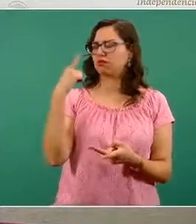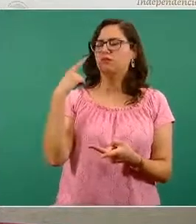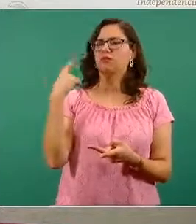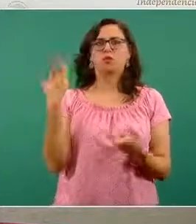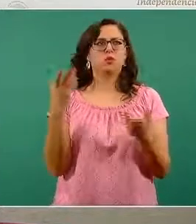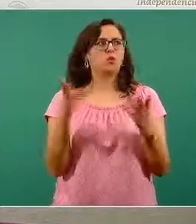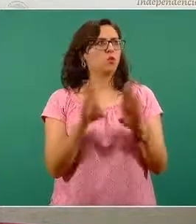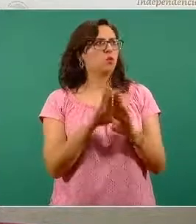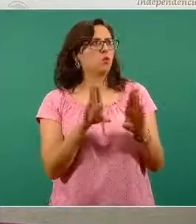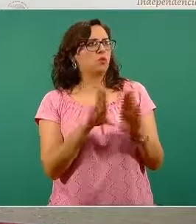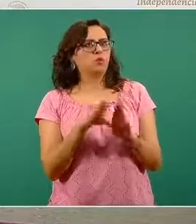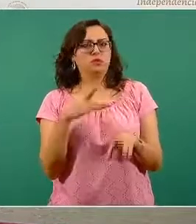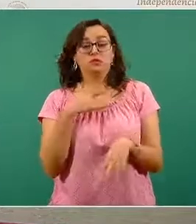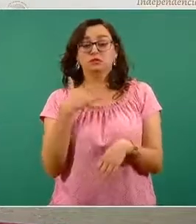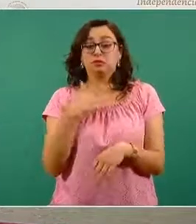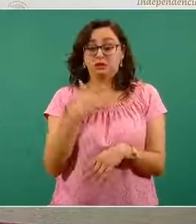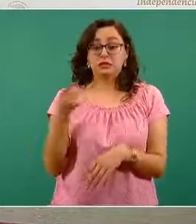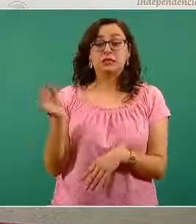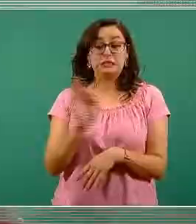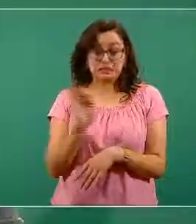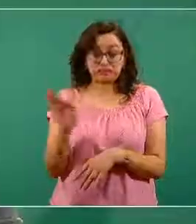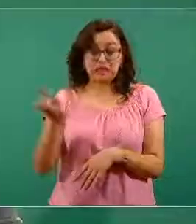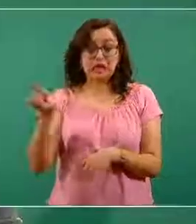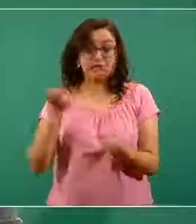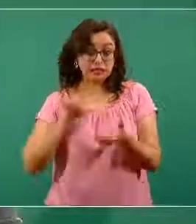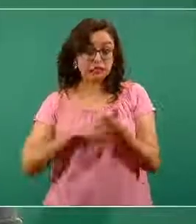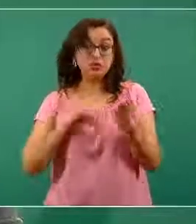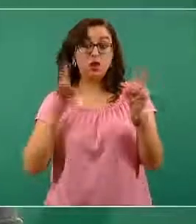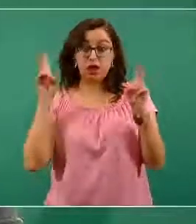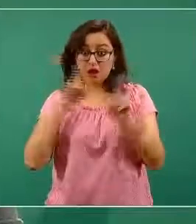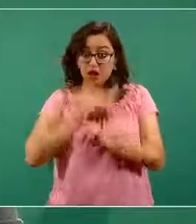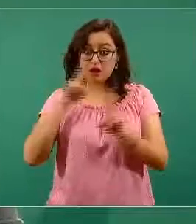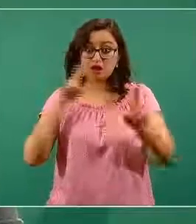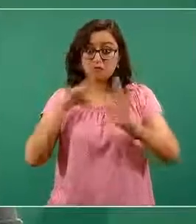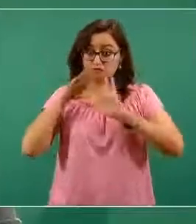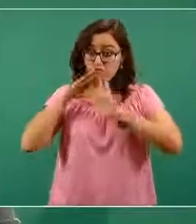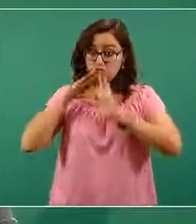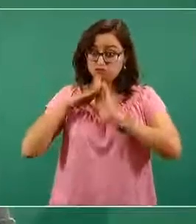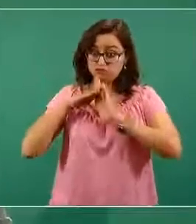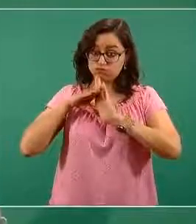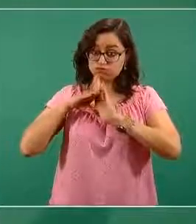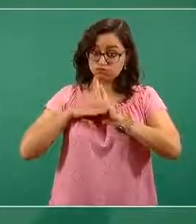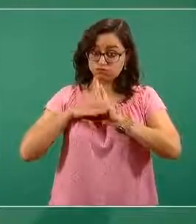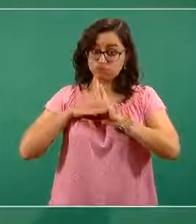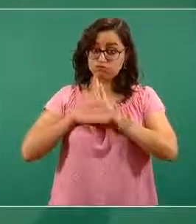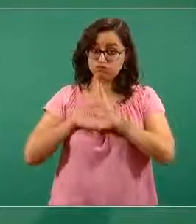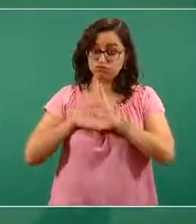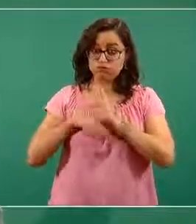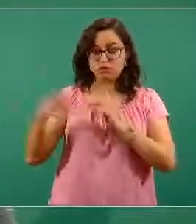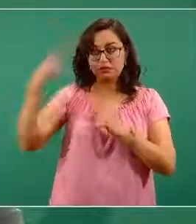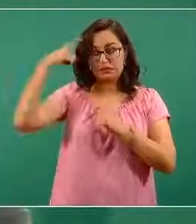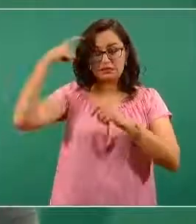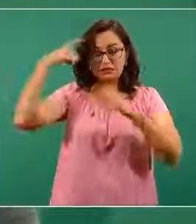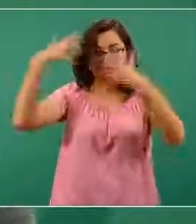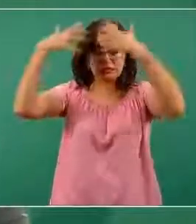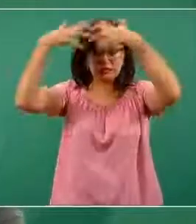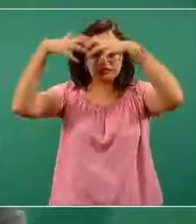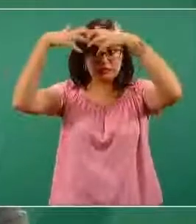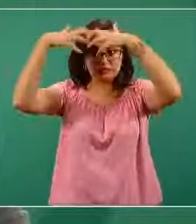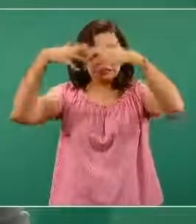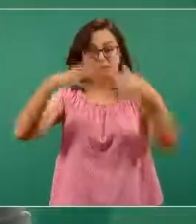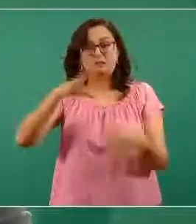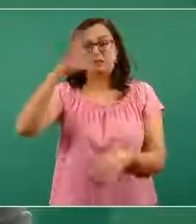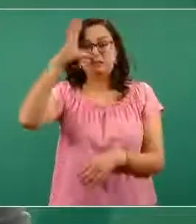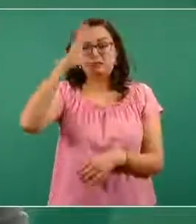reducción probable de reducción de niveles de oxígeno que ya estén afectando a nivel cerebral la